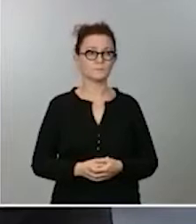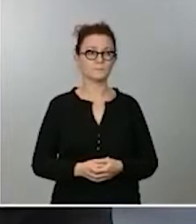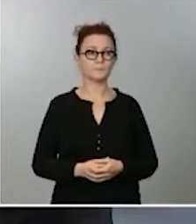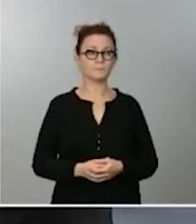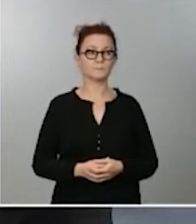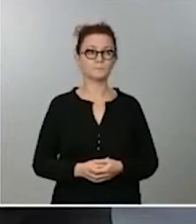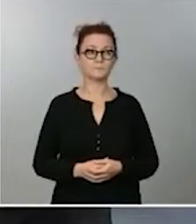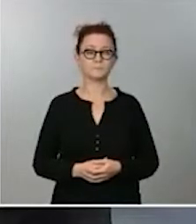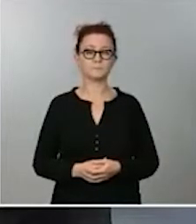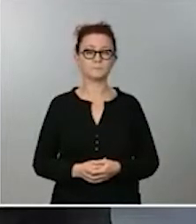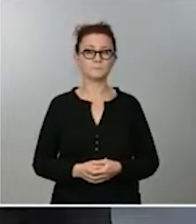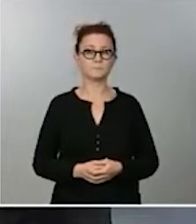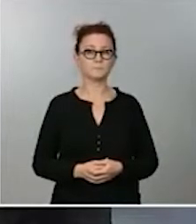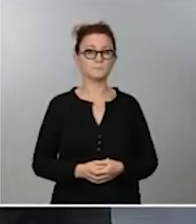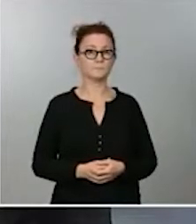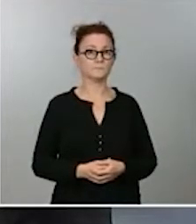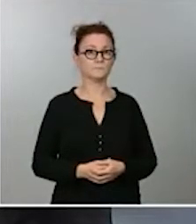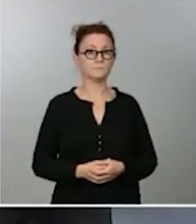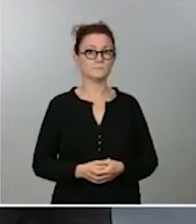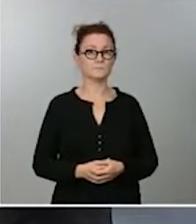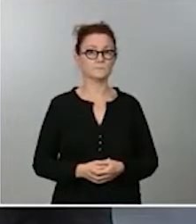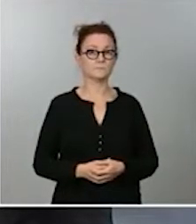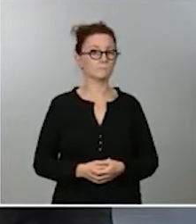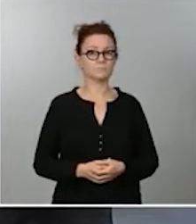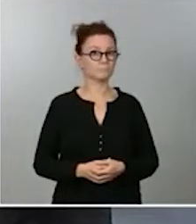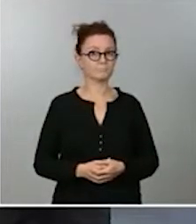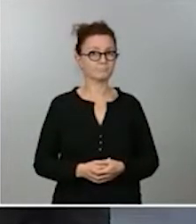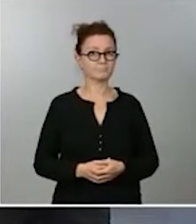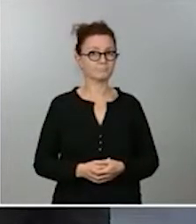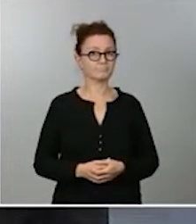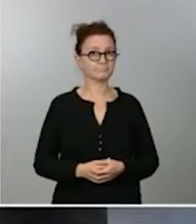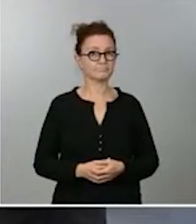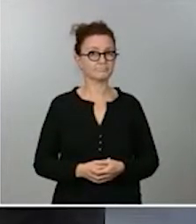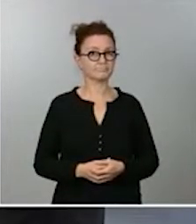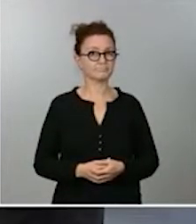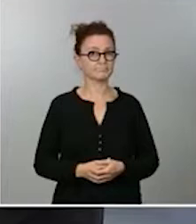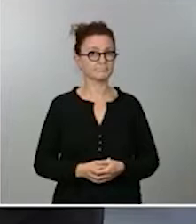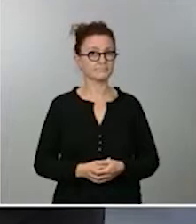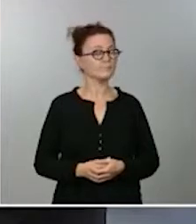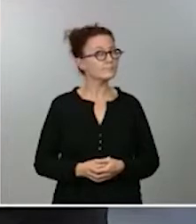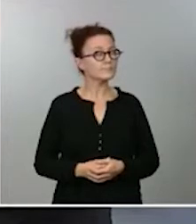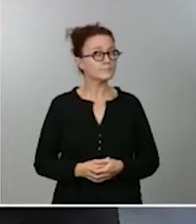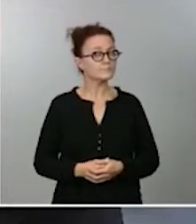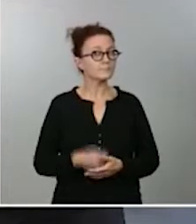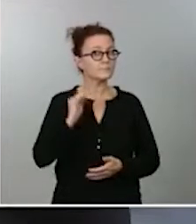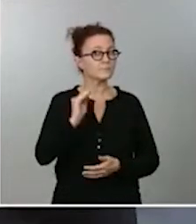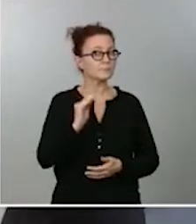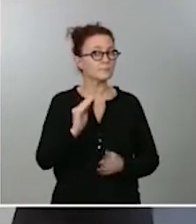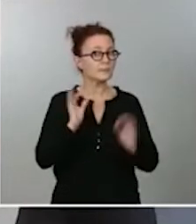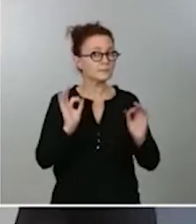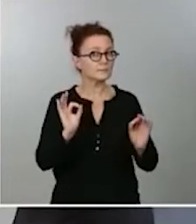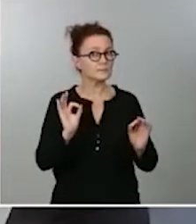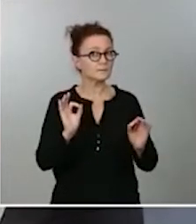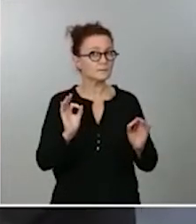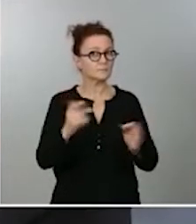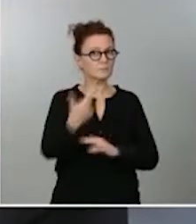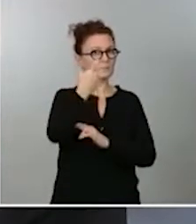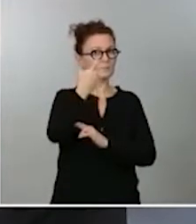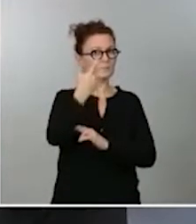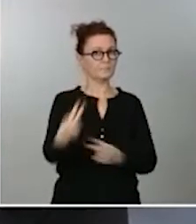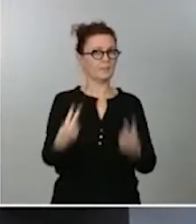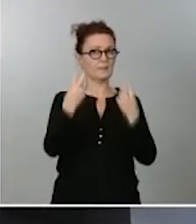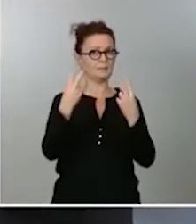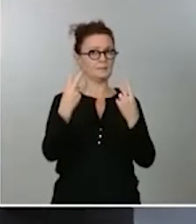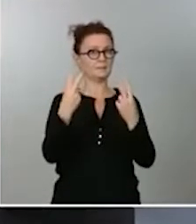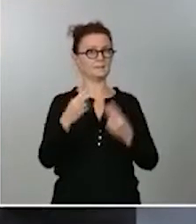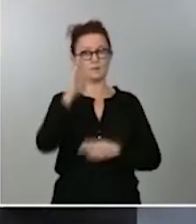Pues, ni eso. África, ¿puedes? Sí, ¿me veis? Adelante. Hola, ¿qué